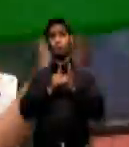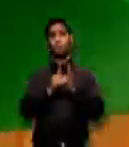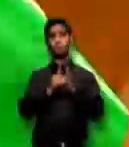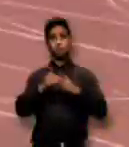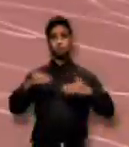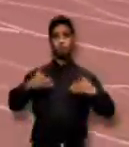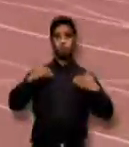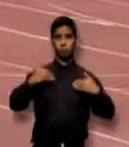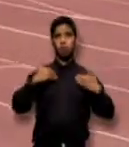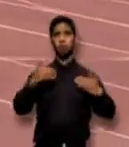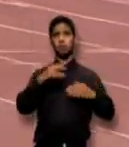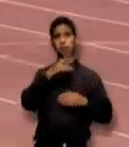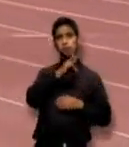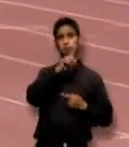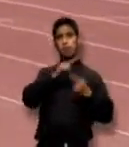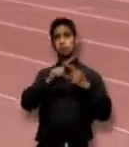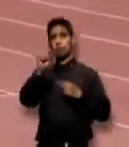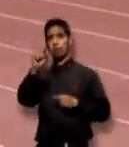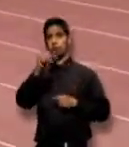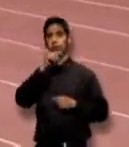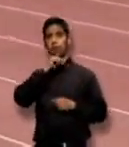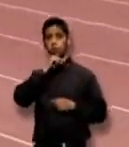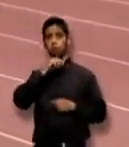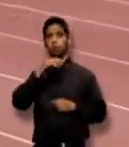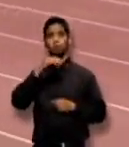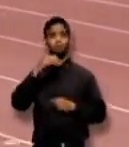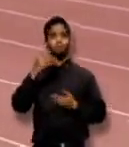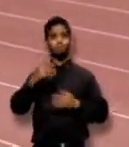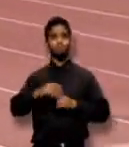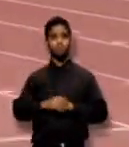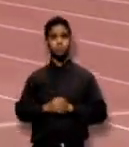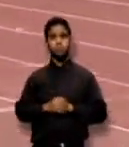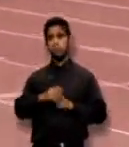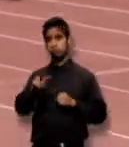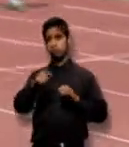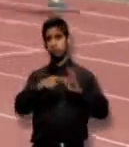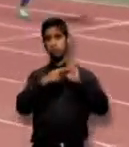años de edad y será transmitido por WIPR Televisión.